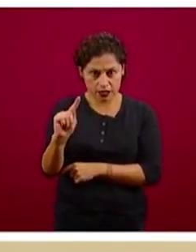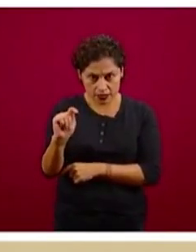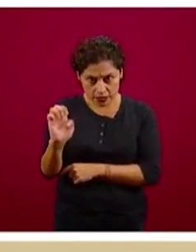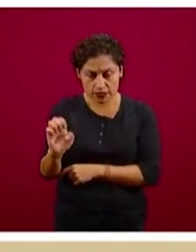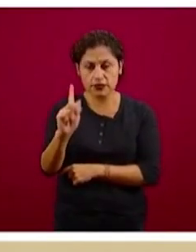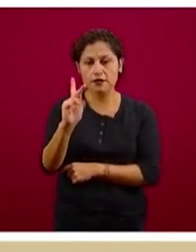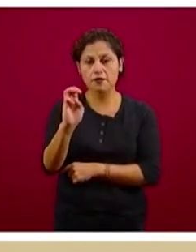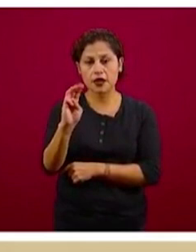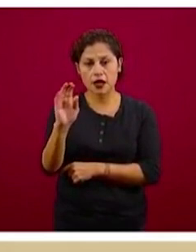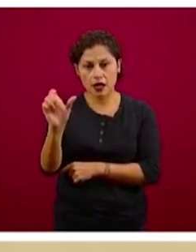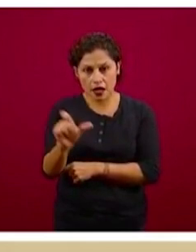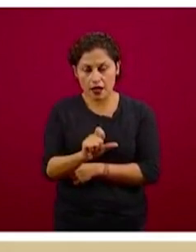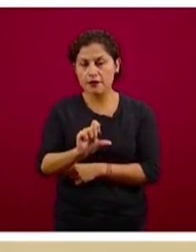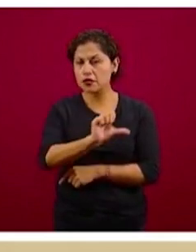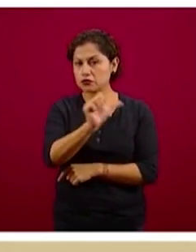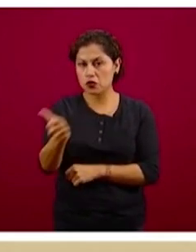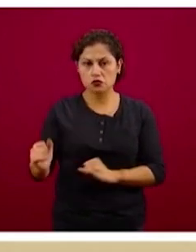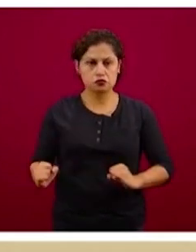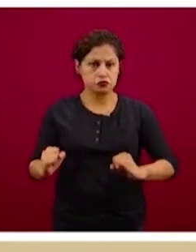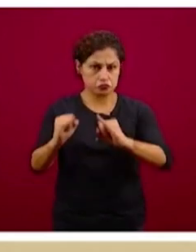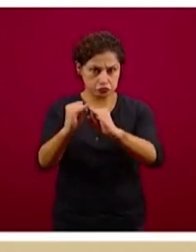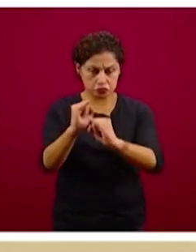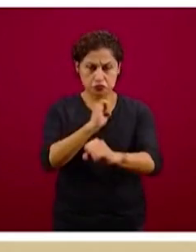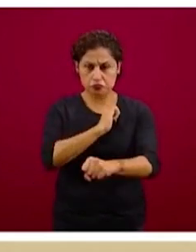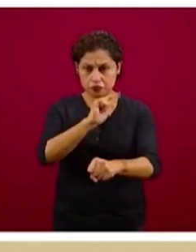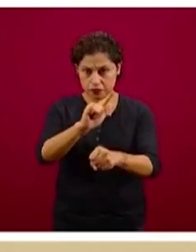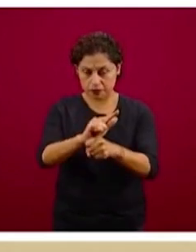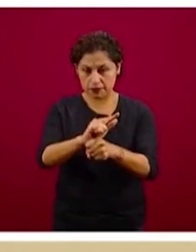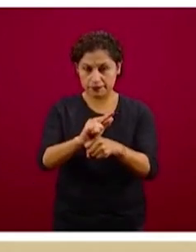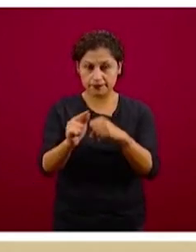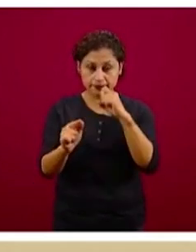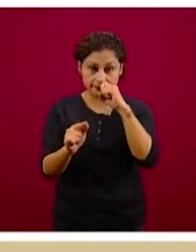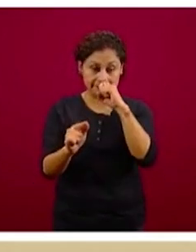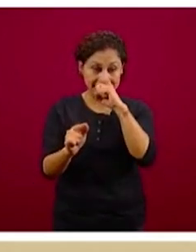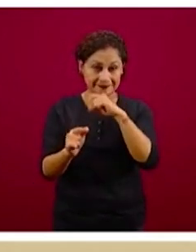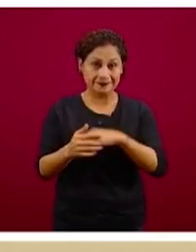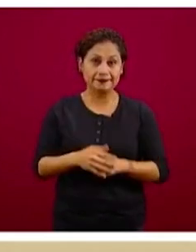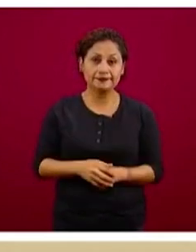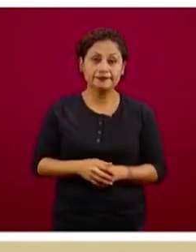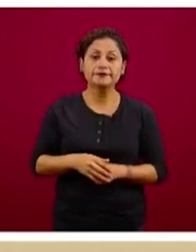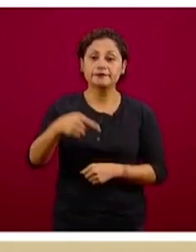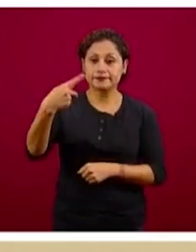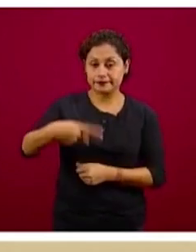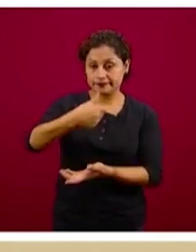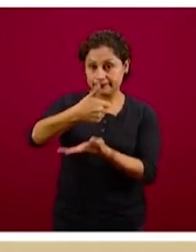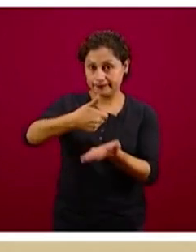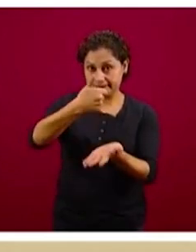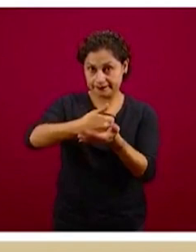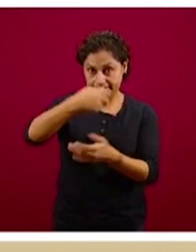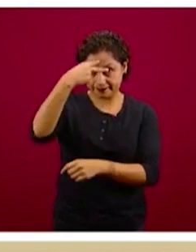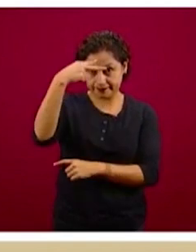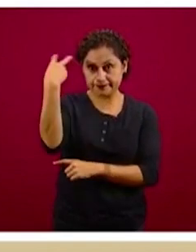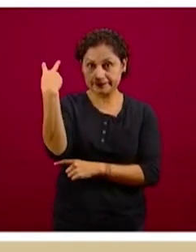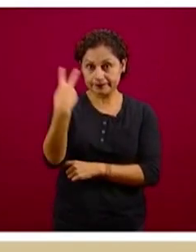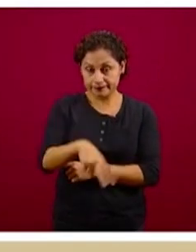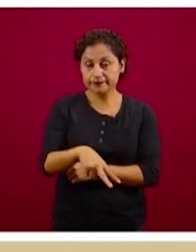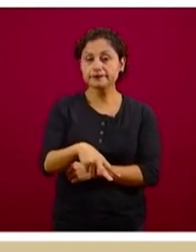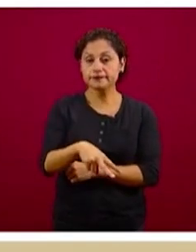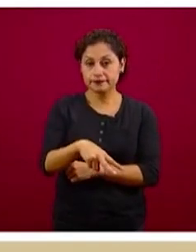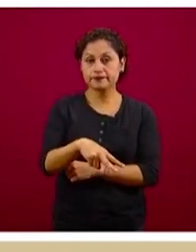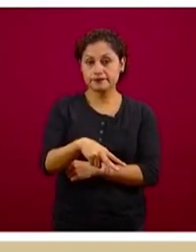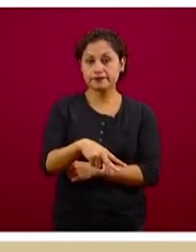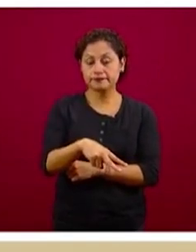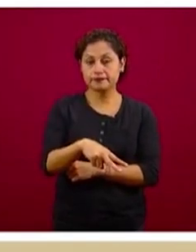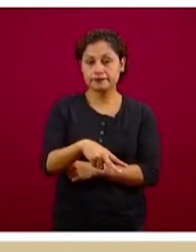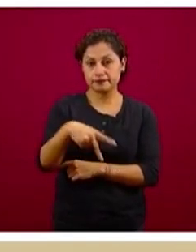instituciones nacionales y los hospitales de la Ciudad de México, de los servicios estatales de